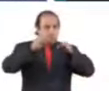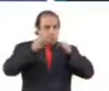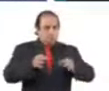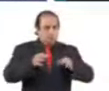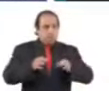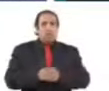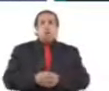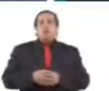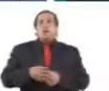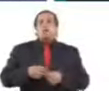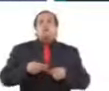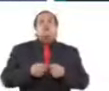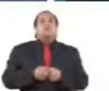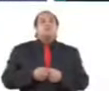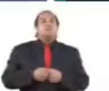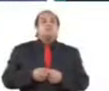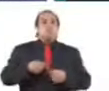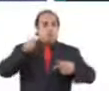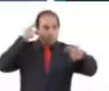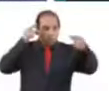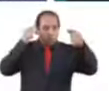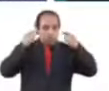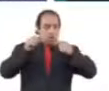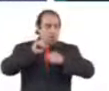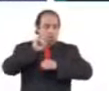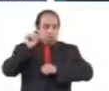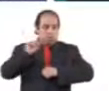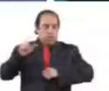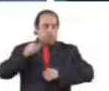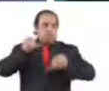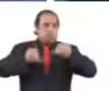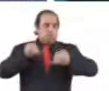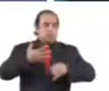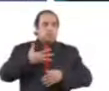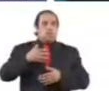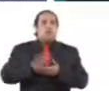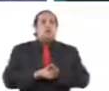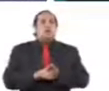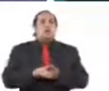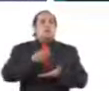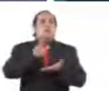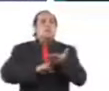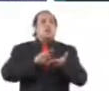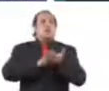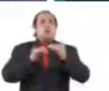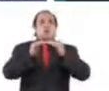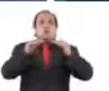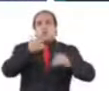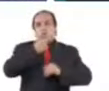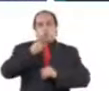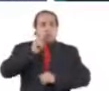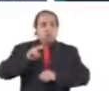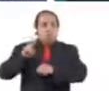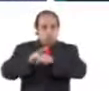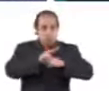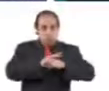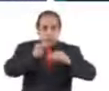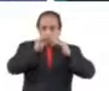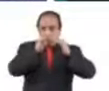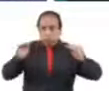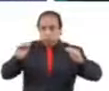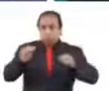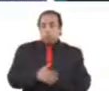judicial hoy demandan una perspectiva de género vigilante de la igualdad sustantiva y eso demanda